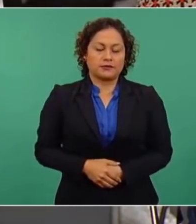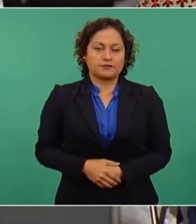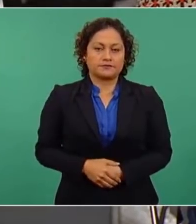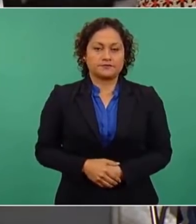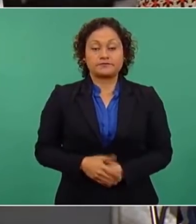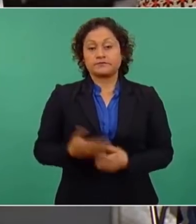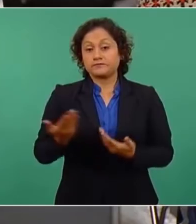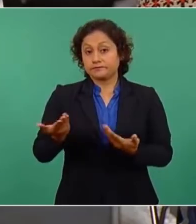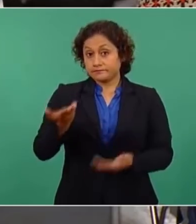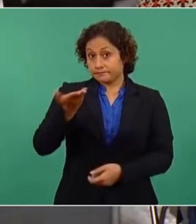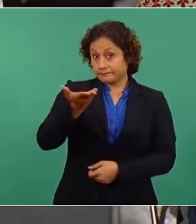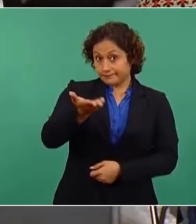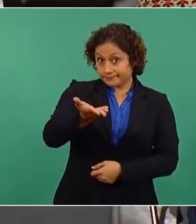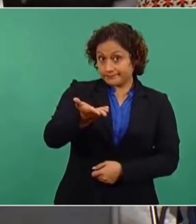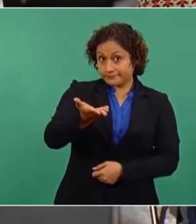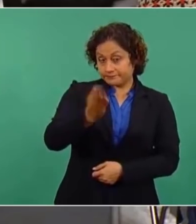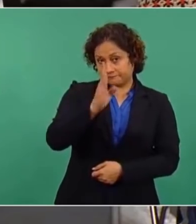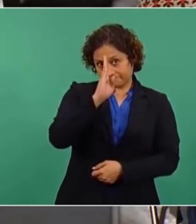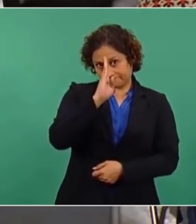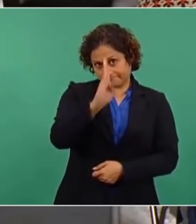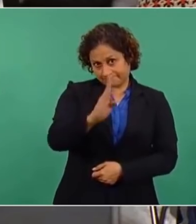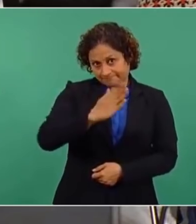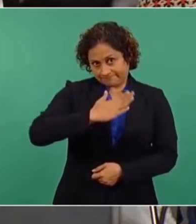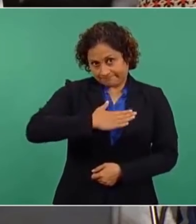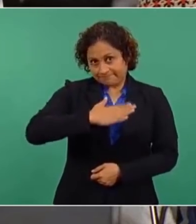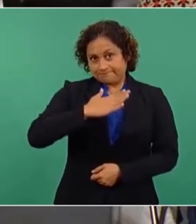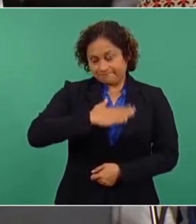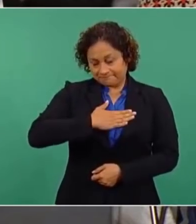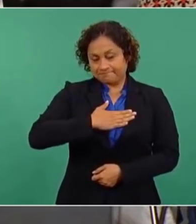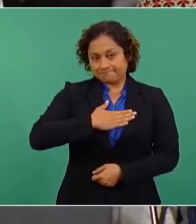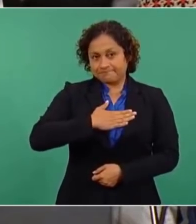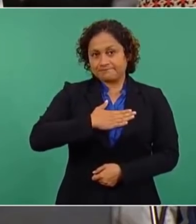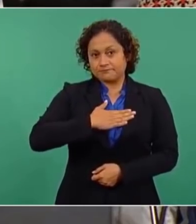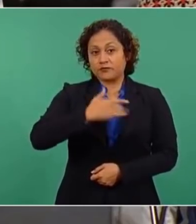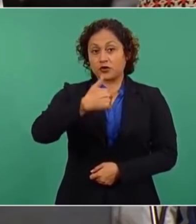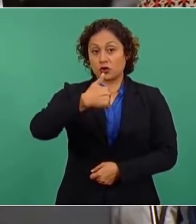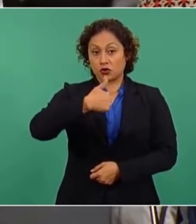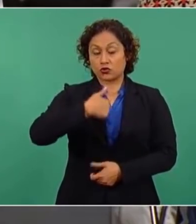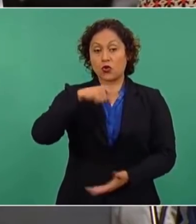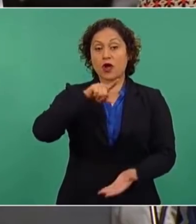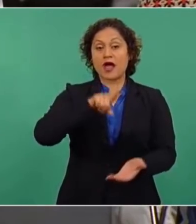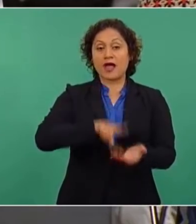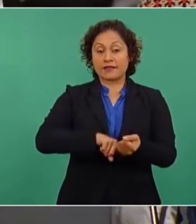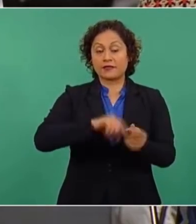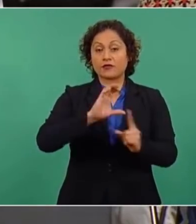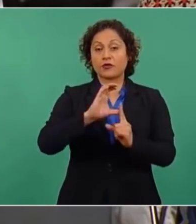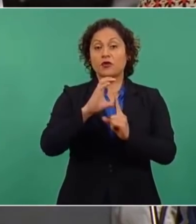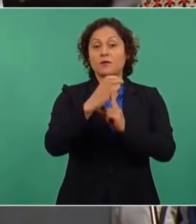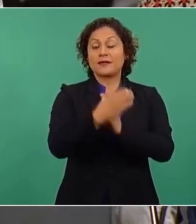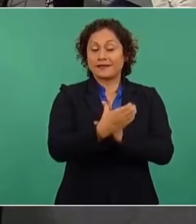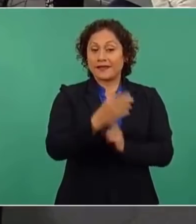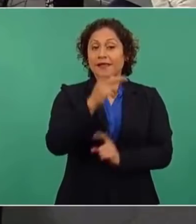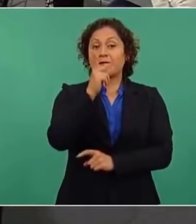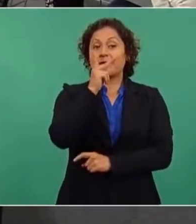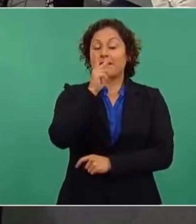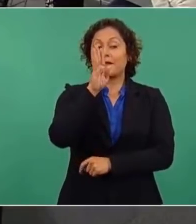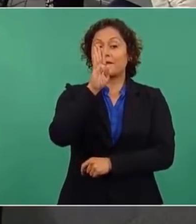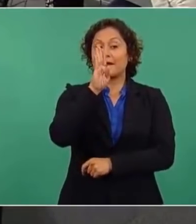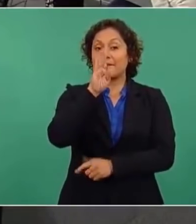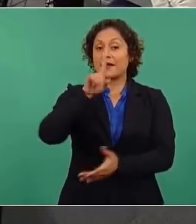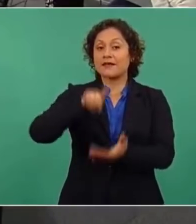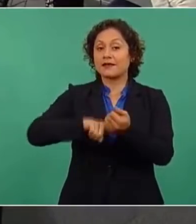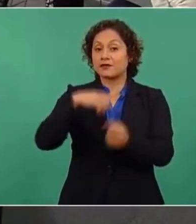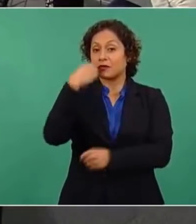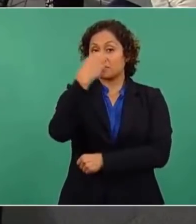solicitudes casi personal, como presidente del Comité de Padres de Familia de la Escuela Benito Juárez de Pinotepa Nacional,